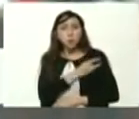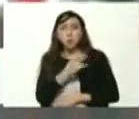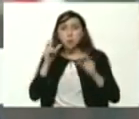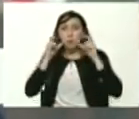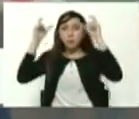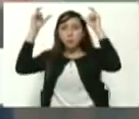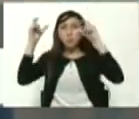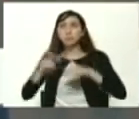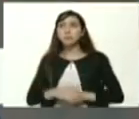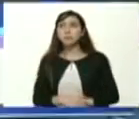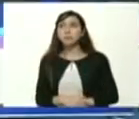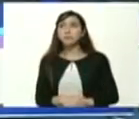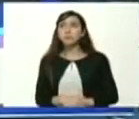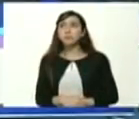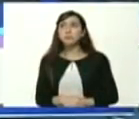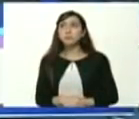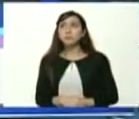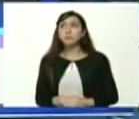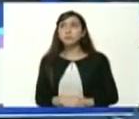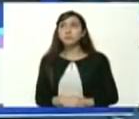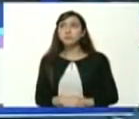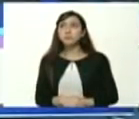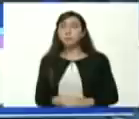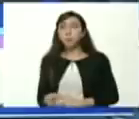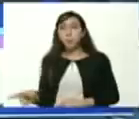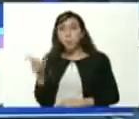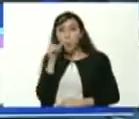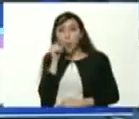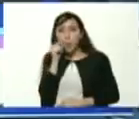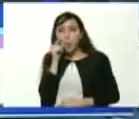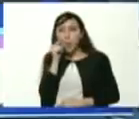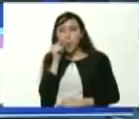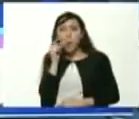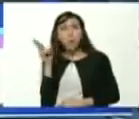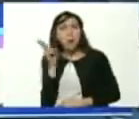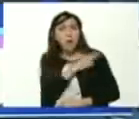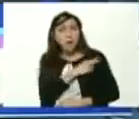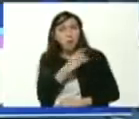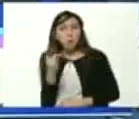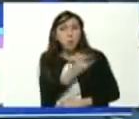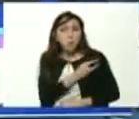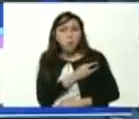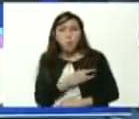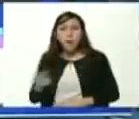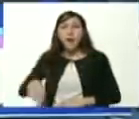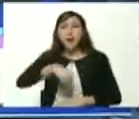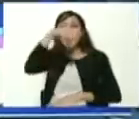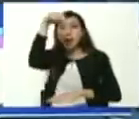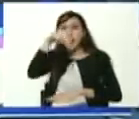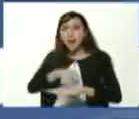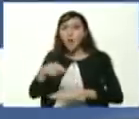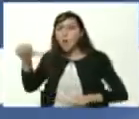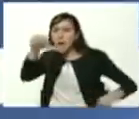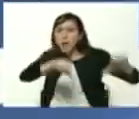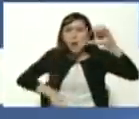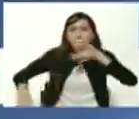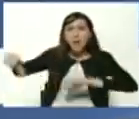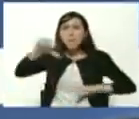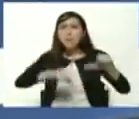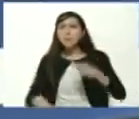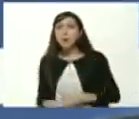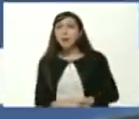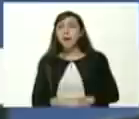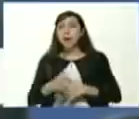Rodríguez a Rubén Darío Reynoso rector de la Universidad Nacional Experimental de la Gran